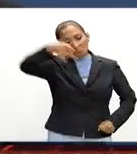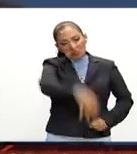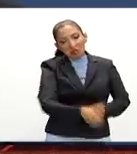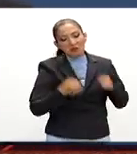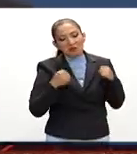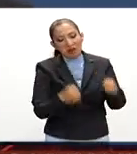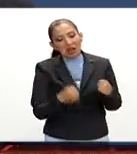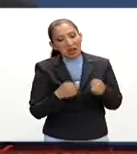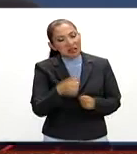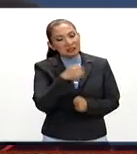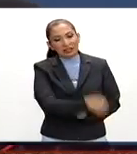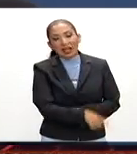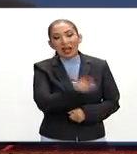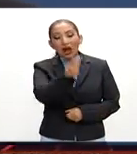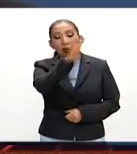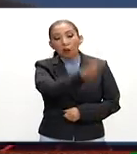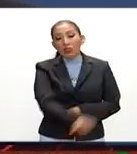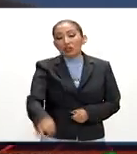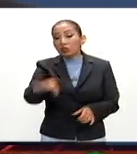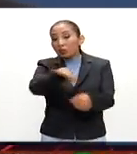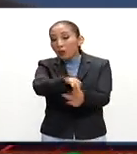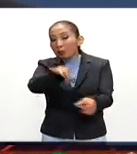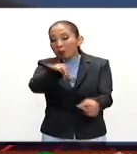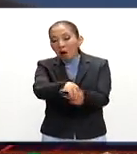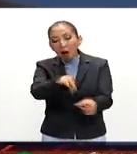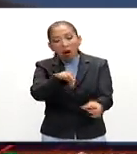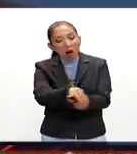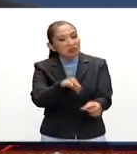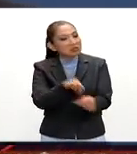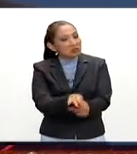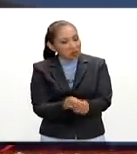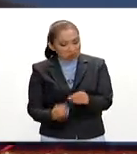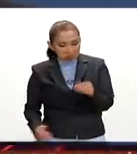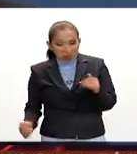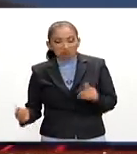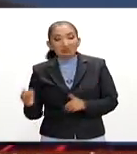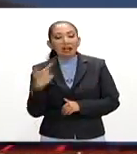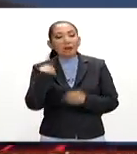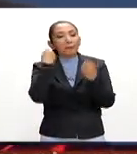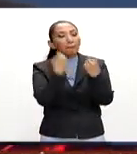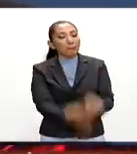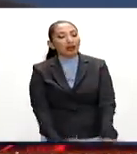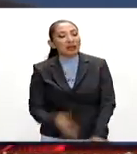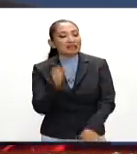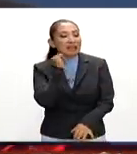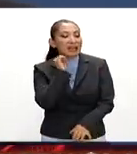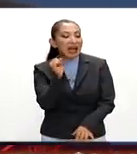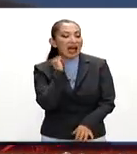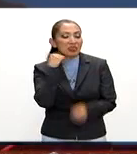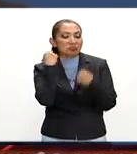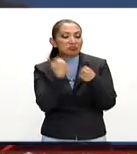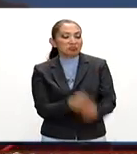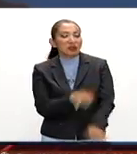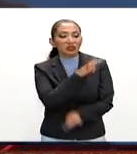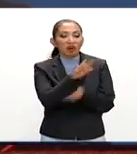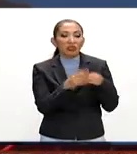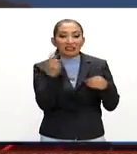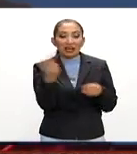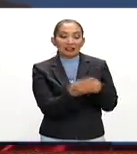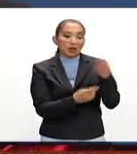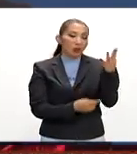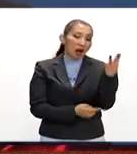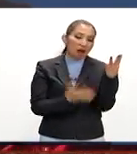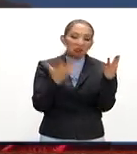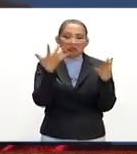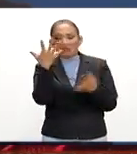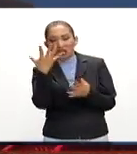demócratas. Se está hablando incluso de 400 votos electorales, de la posible pérdida del Senado, donde solo requieren 4 a 5